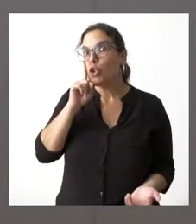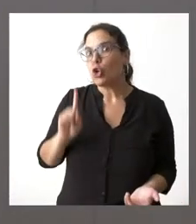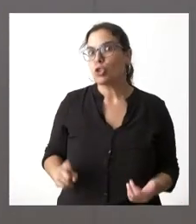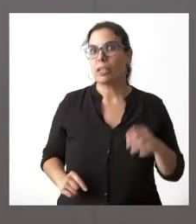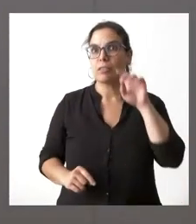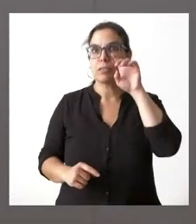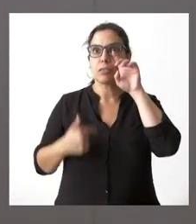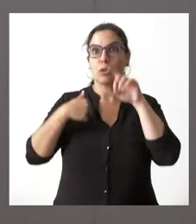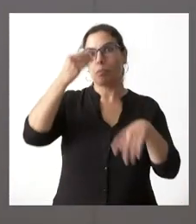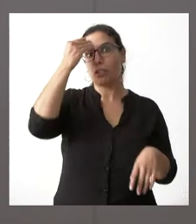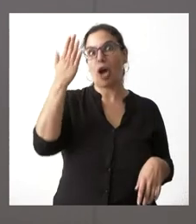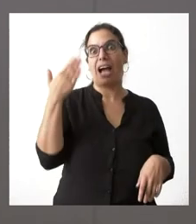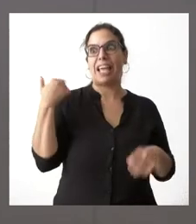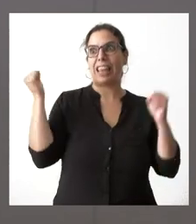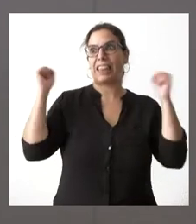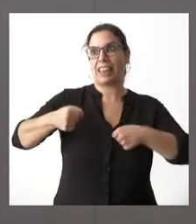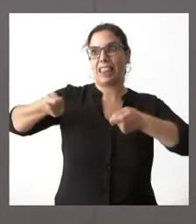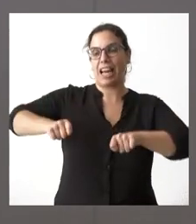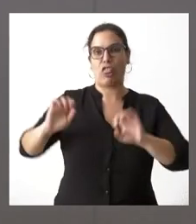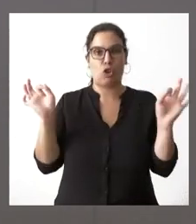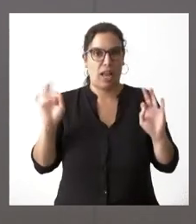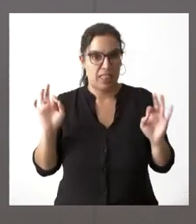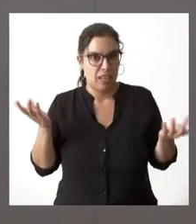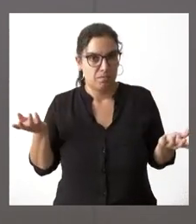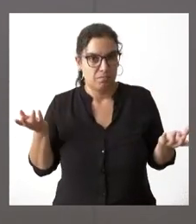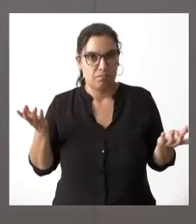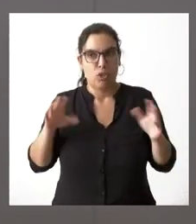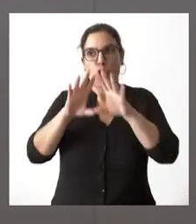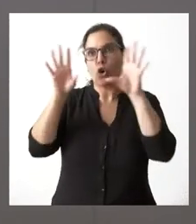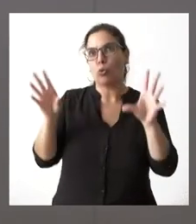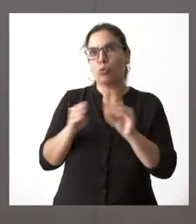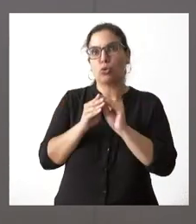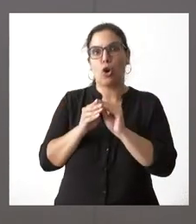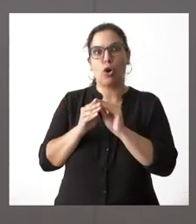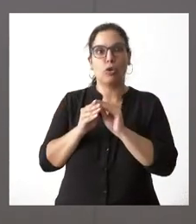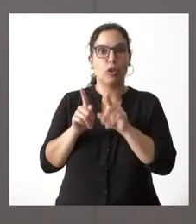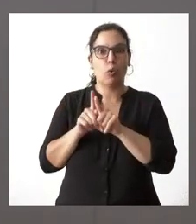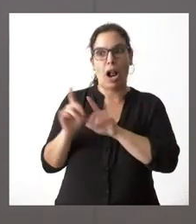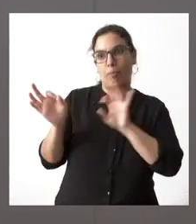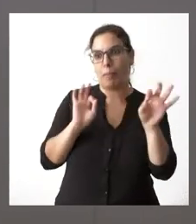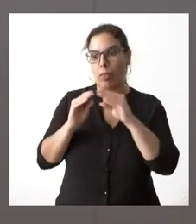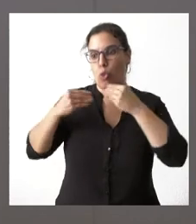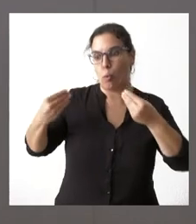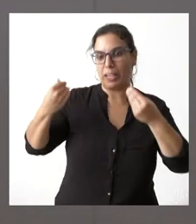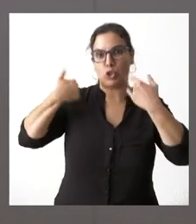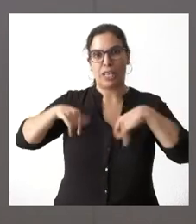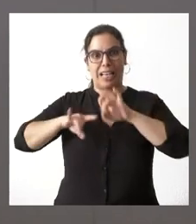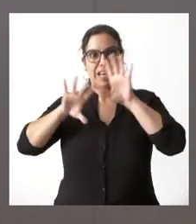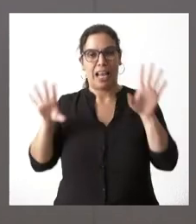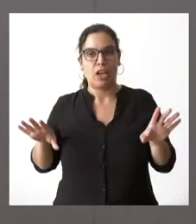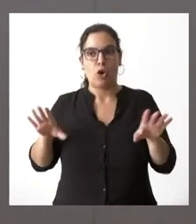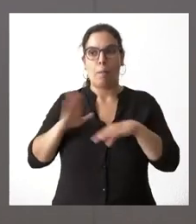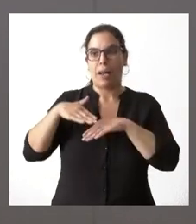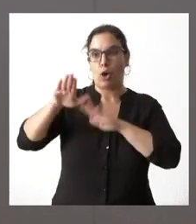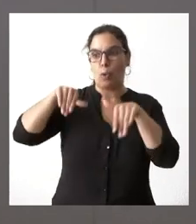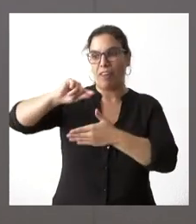que ayer se cerraron ningunos acuerdos ni que ayer la conclusión fuera que están preparados documentos concretos para convocar reuniones del diálogo social para la